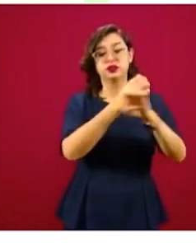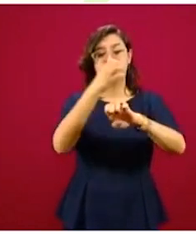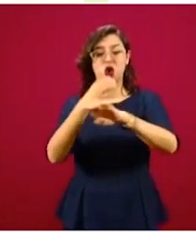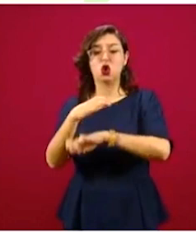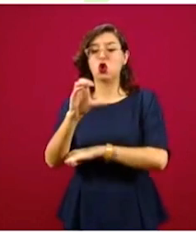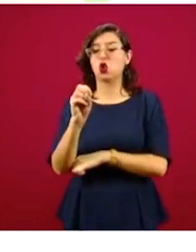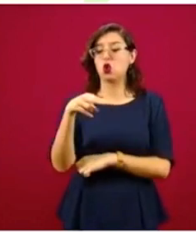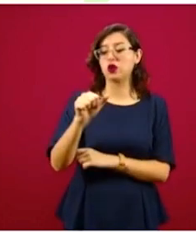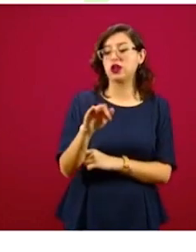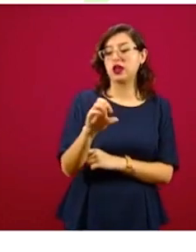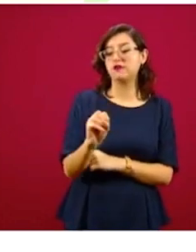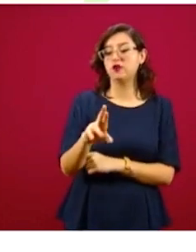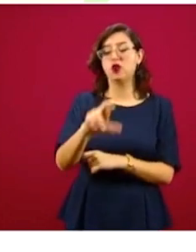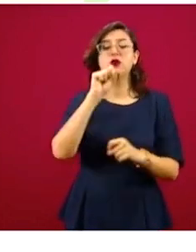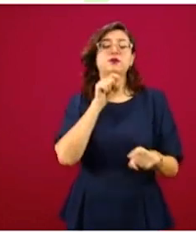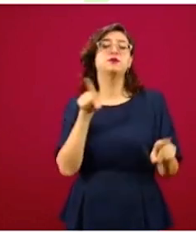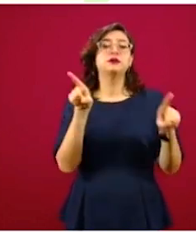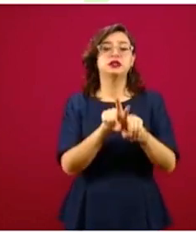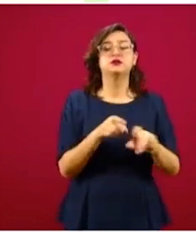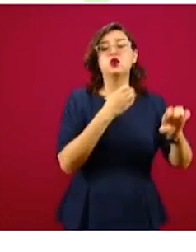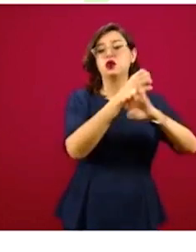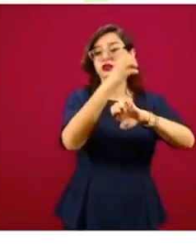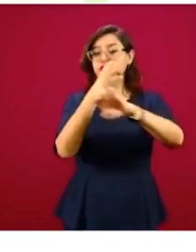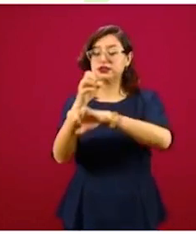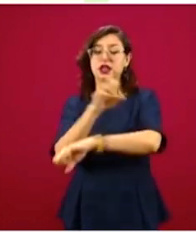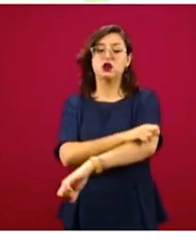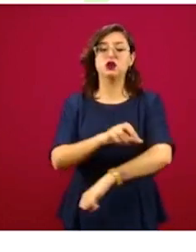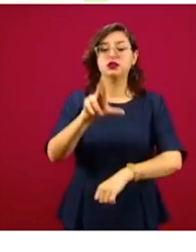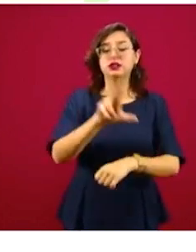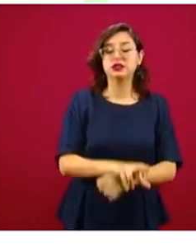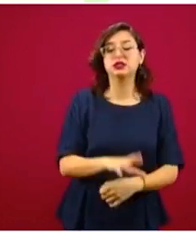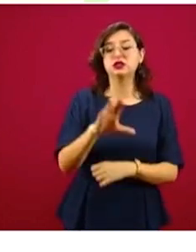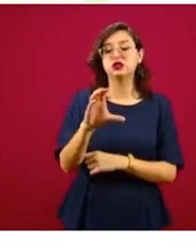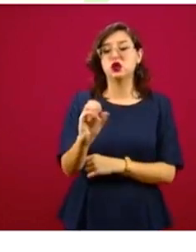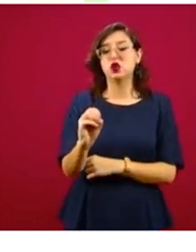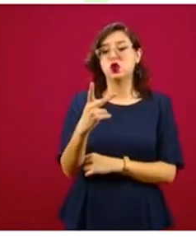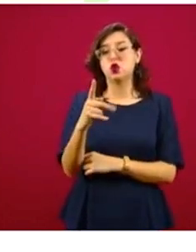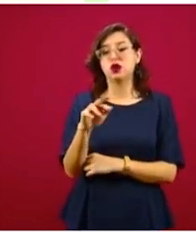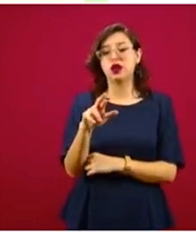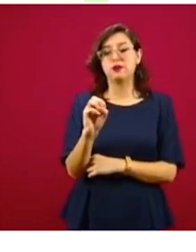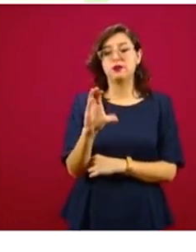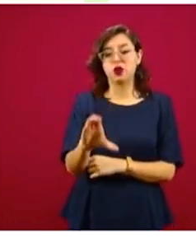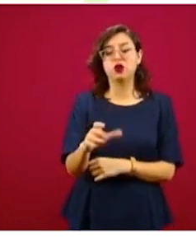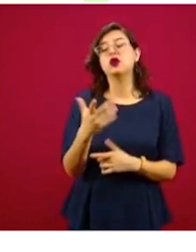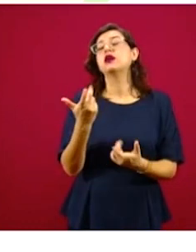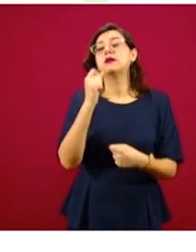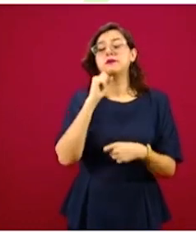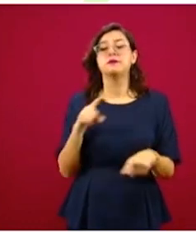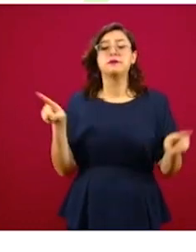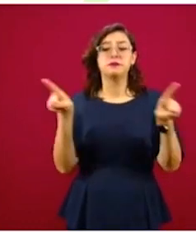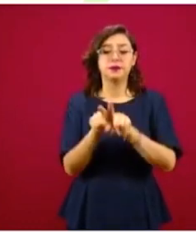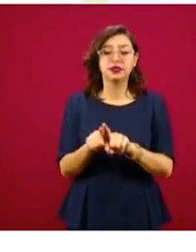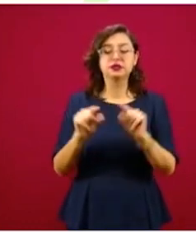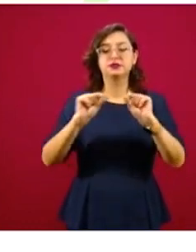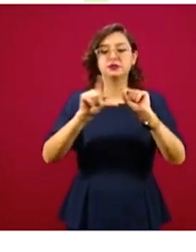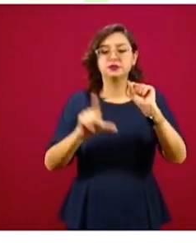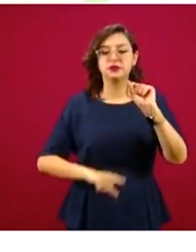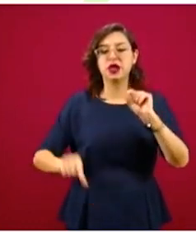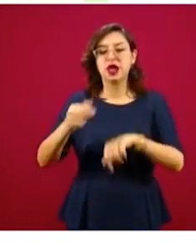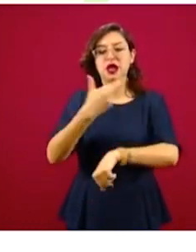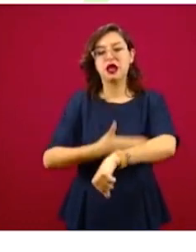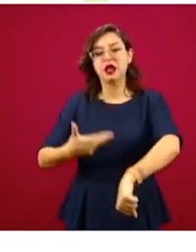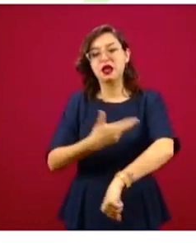estatales de protección civil. Y en el gobierno federal, por supuesto, las gerencias de manejo del fuego,